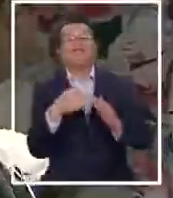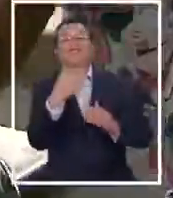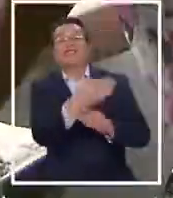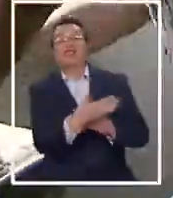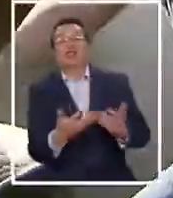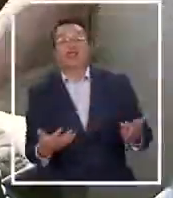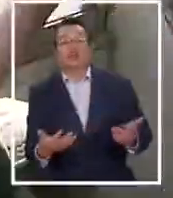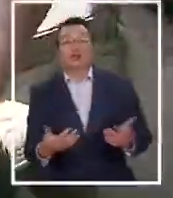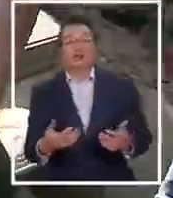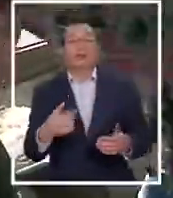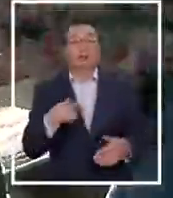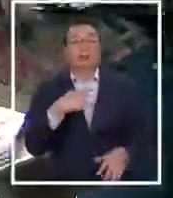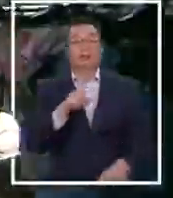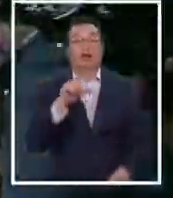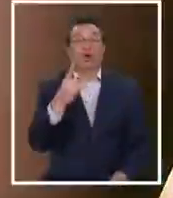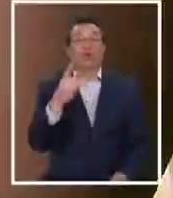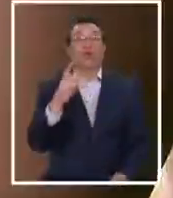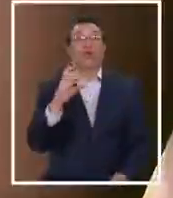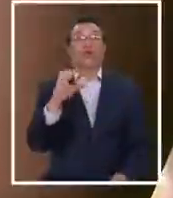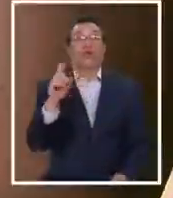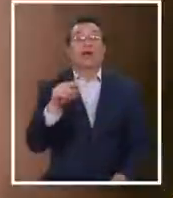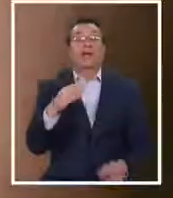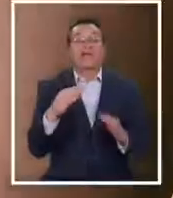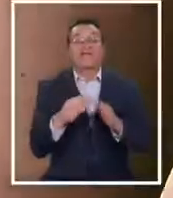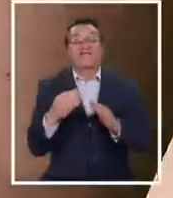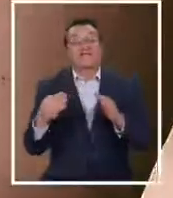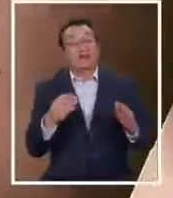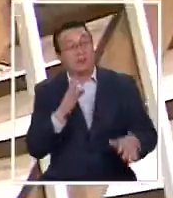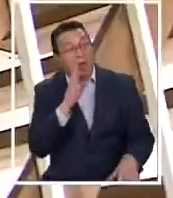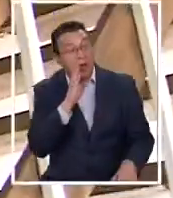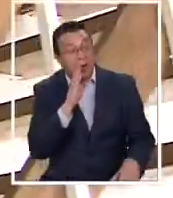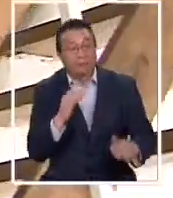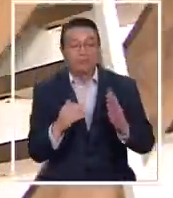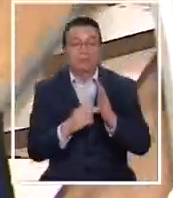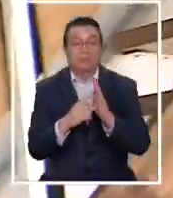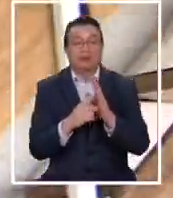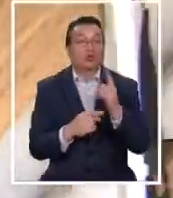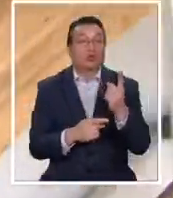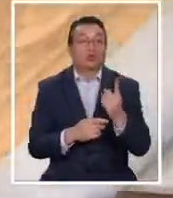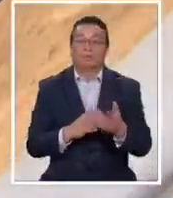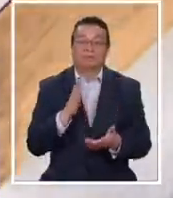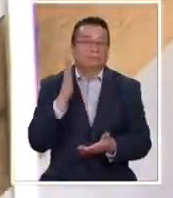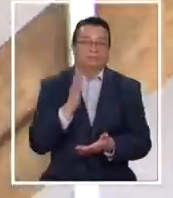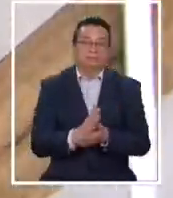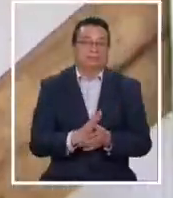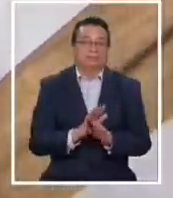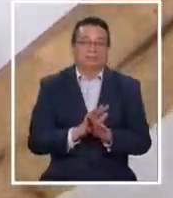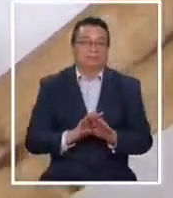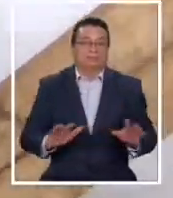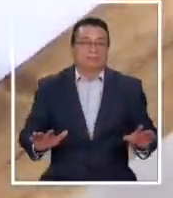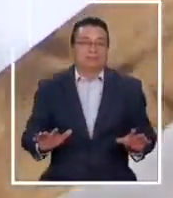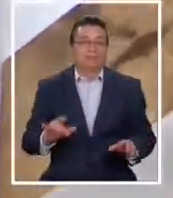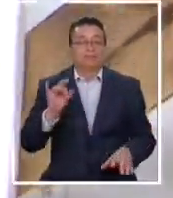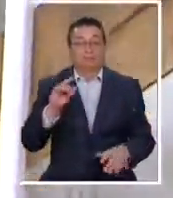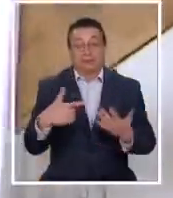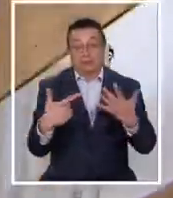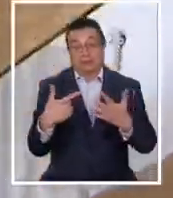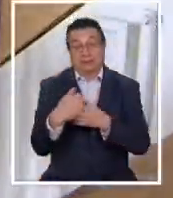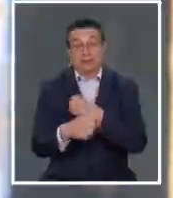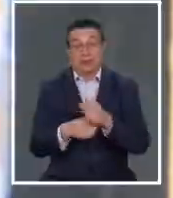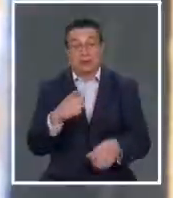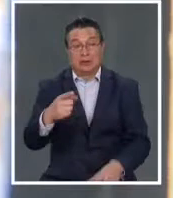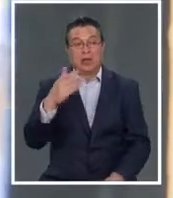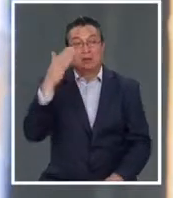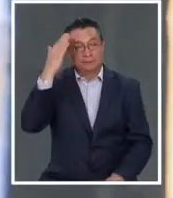Así, el pequeño Lucas llama a su vecino. Con cuarentena total no le queda otra. Aunque solo tiene siete años,